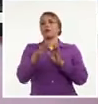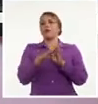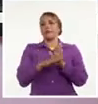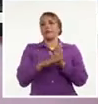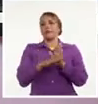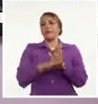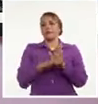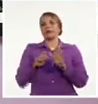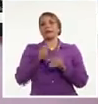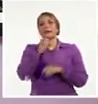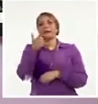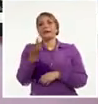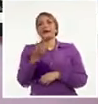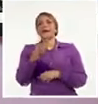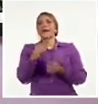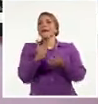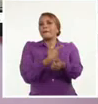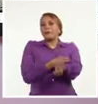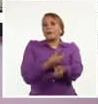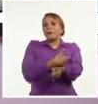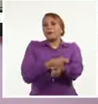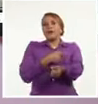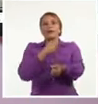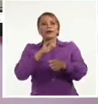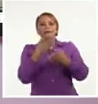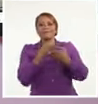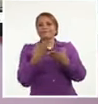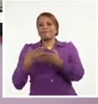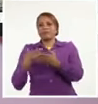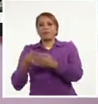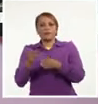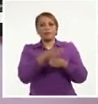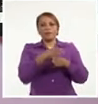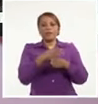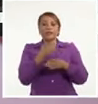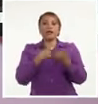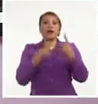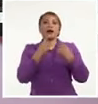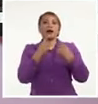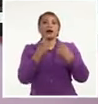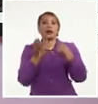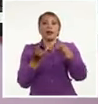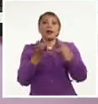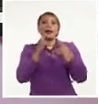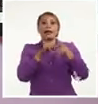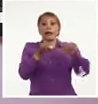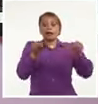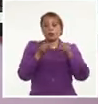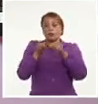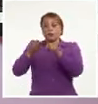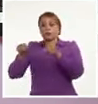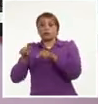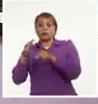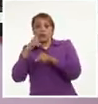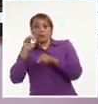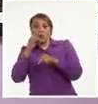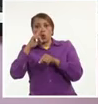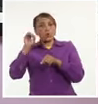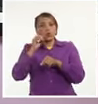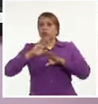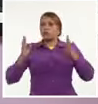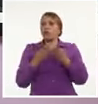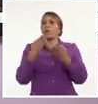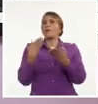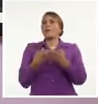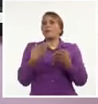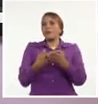muestras a todos los niños de la neonatología, independientemente de que estuvieran en el cubículo o no. Se mencionó también que todos fueron estudiados y